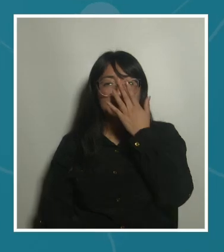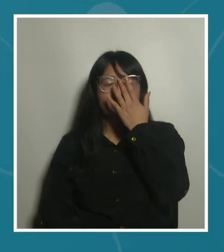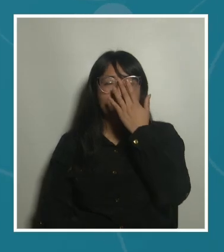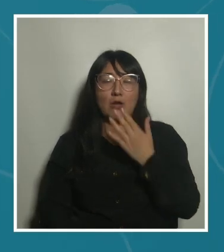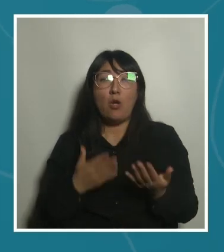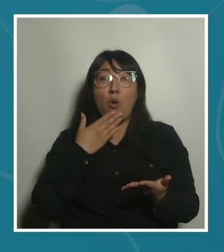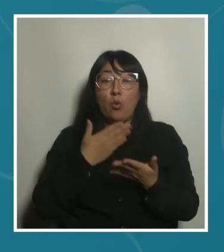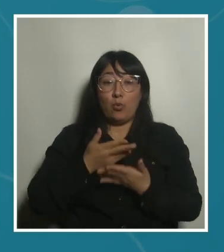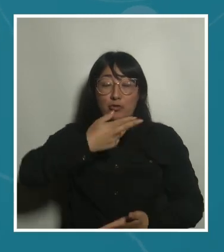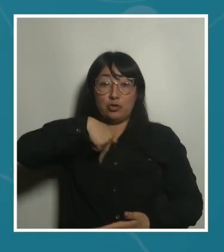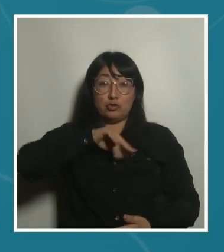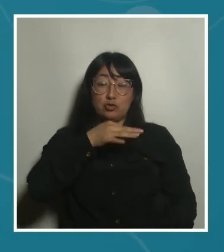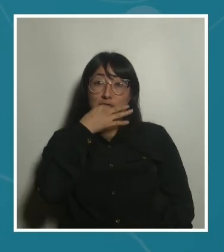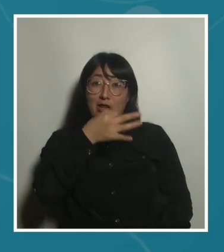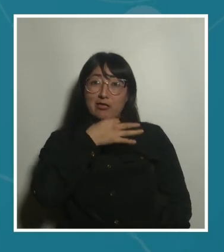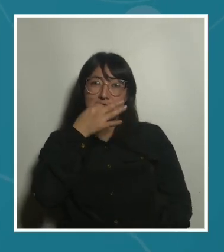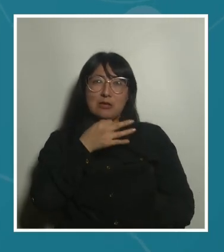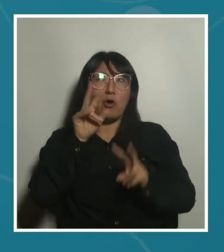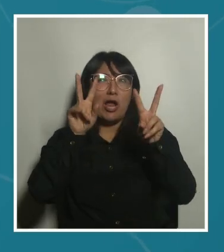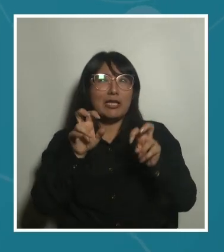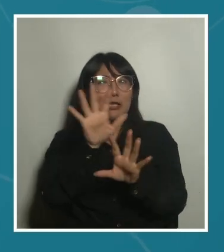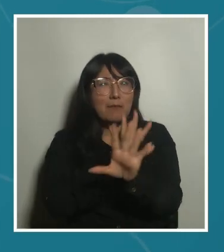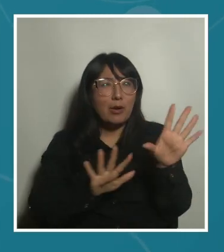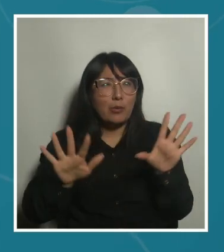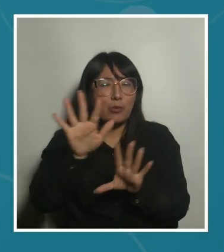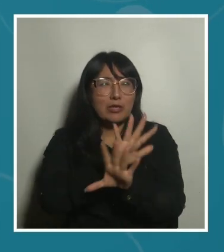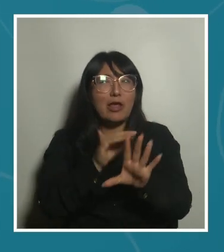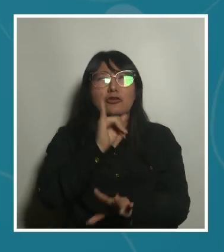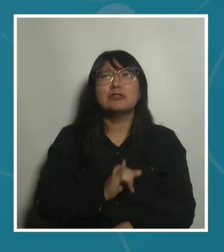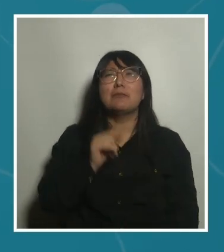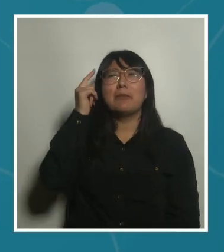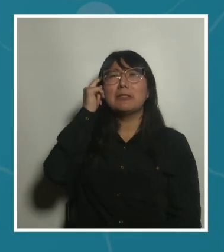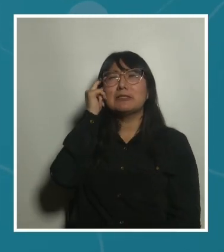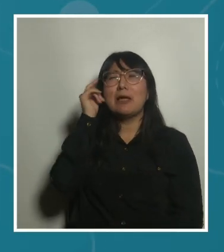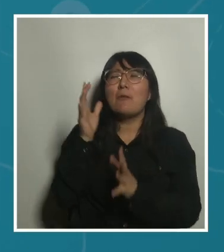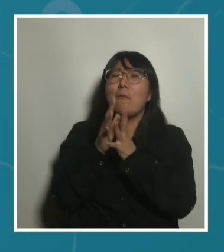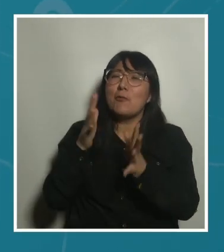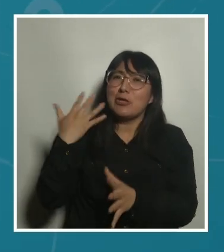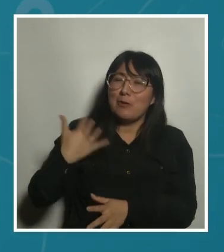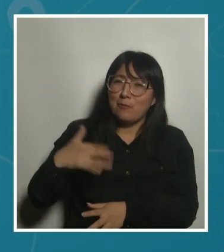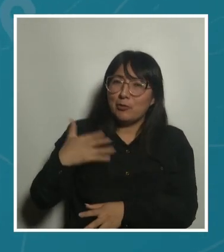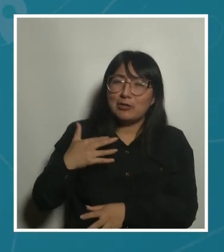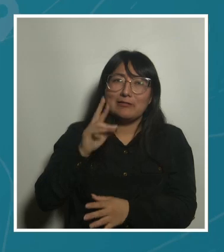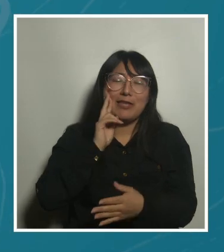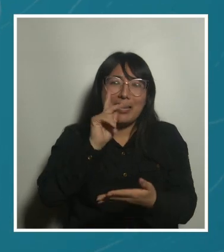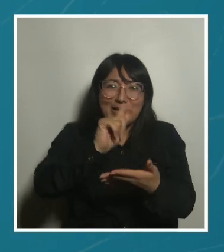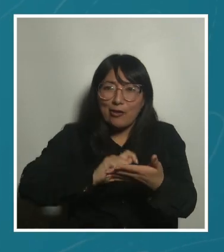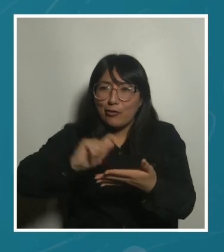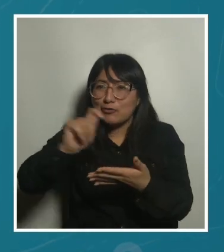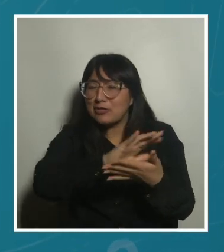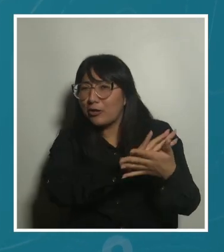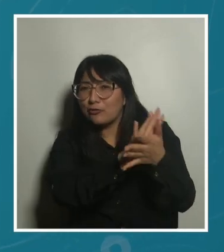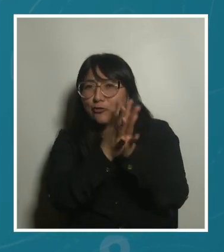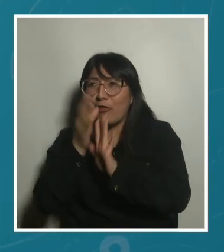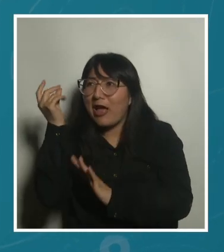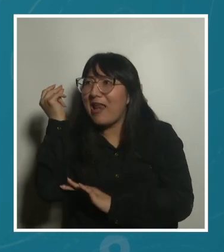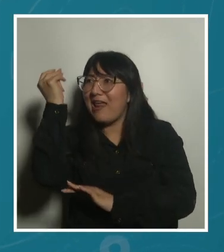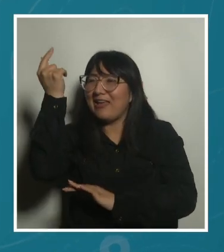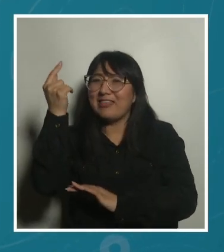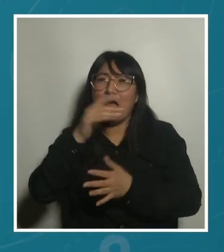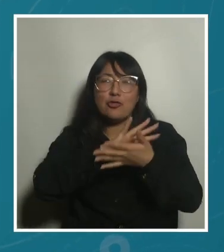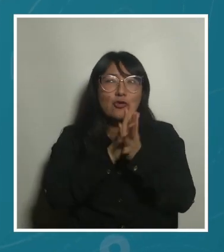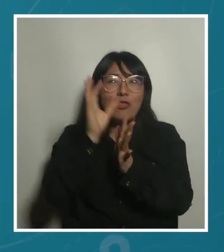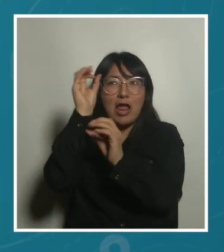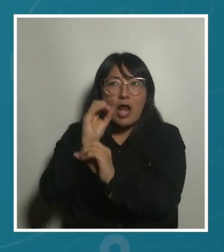Cuando nosotras hablamos de cuidados, nos parece siempre importante reconocer toda la genealogía que hay en torno a la